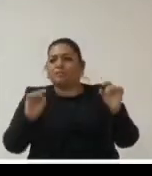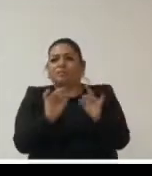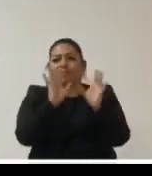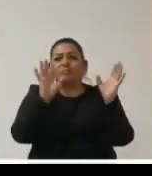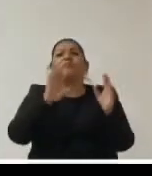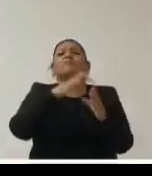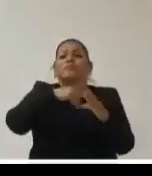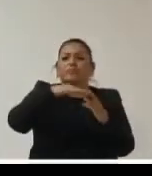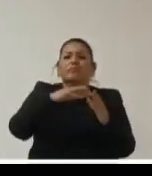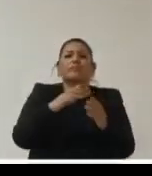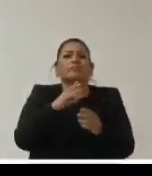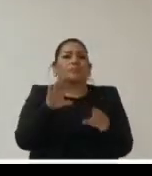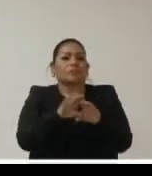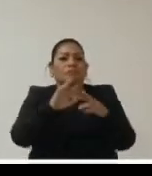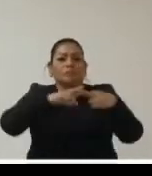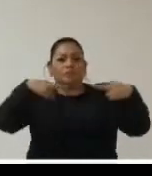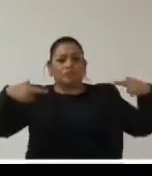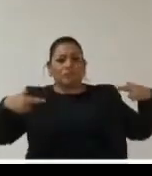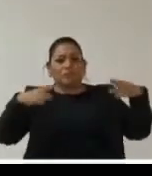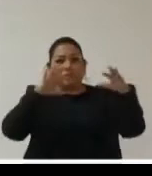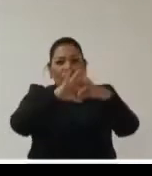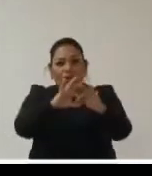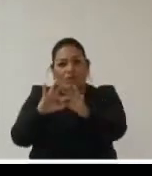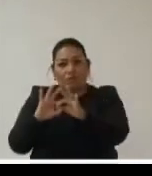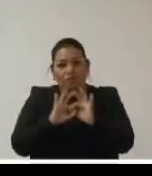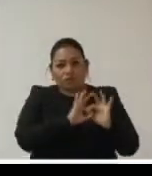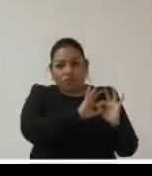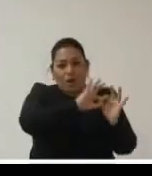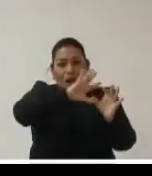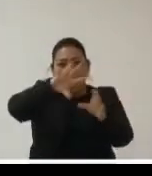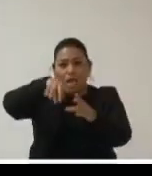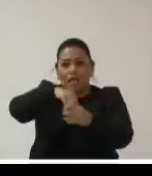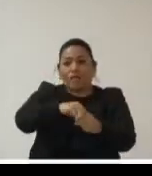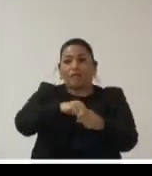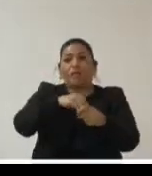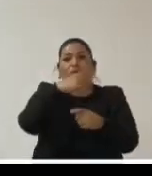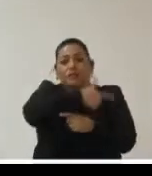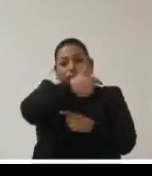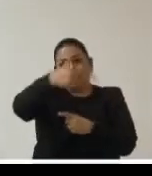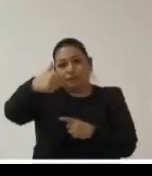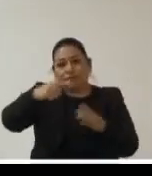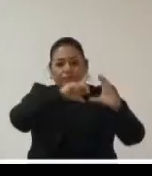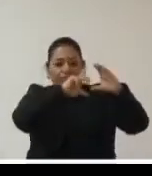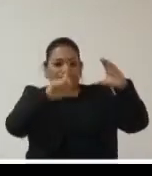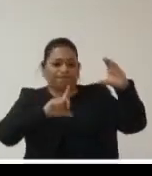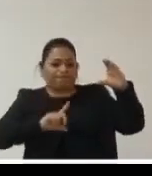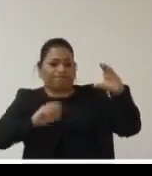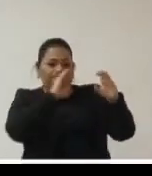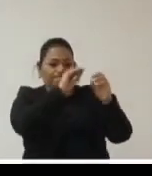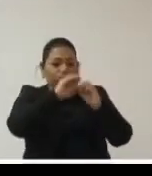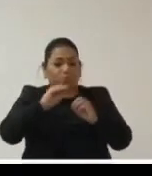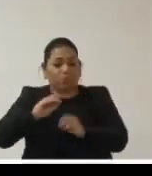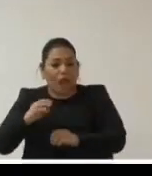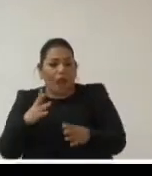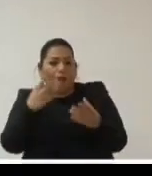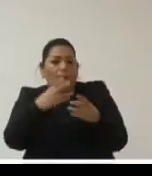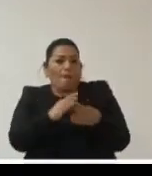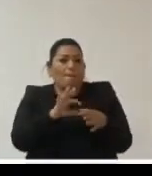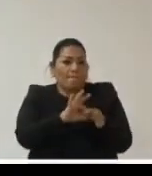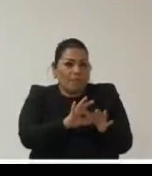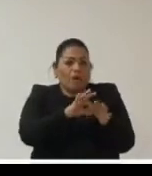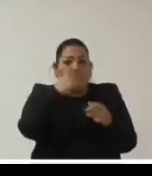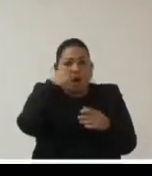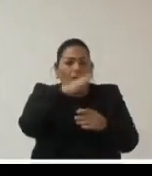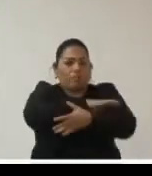buscaremos consolidar una relación de colaboración e inclusión con los organismos garantes y los sujetos obligados para fungir